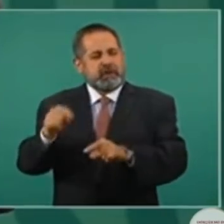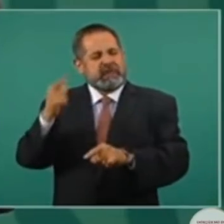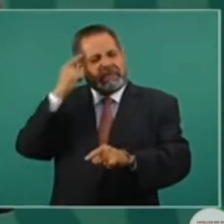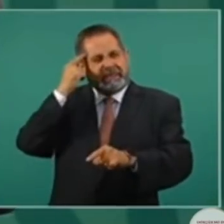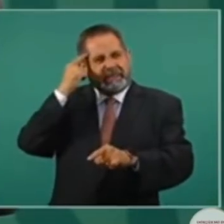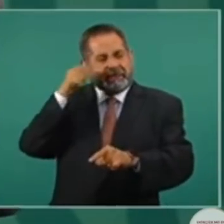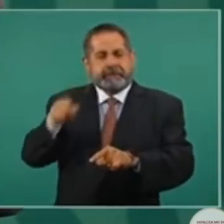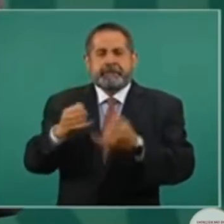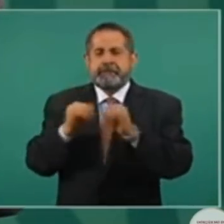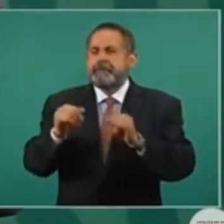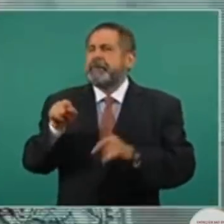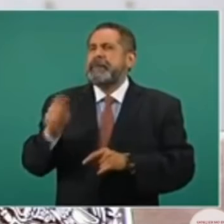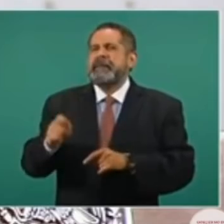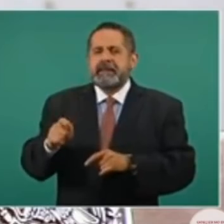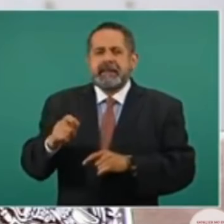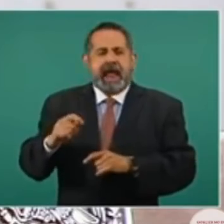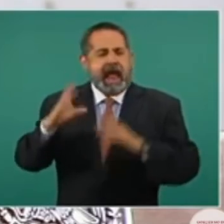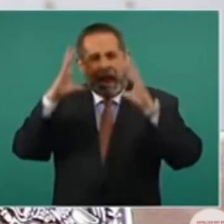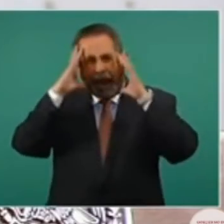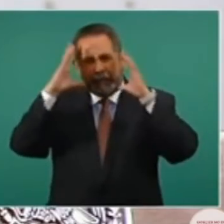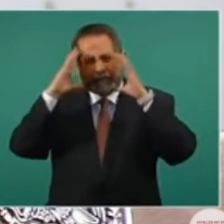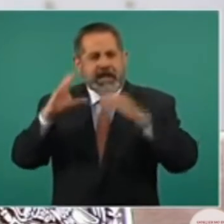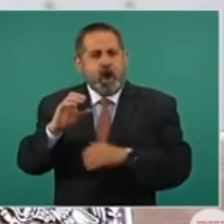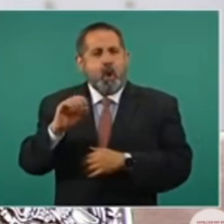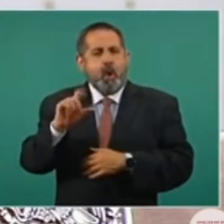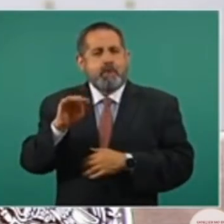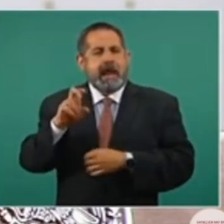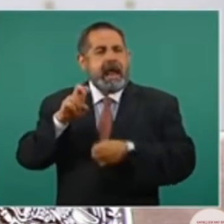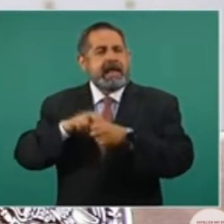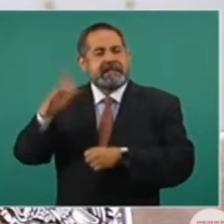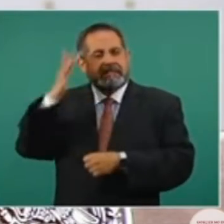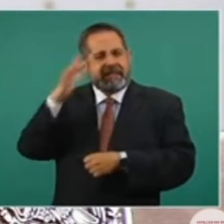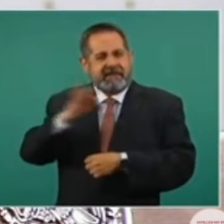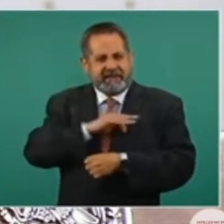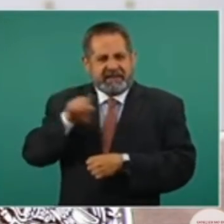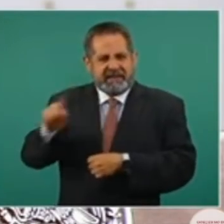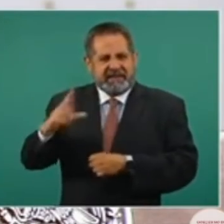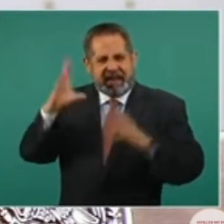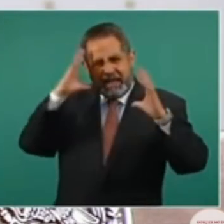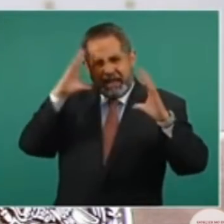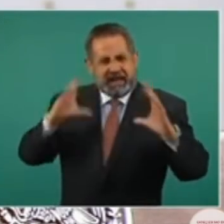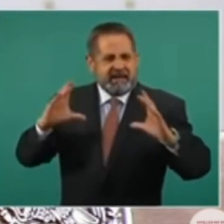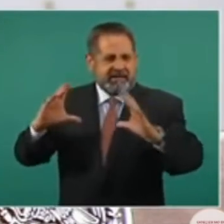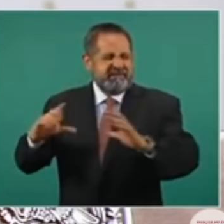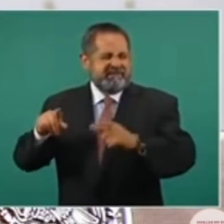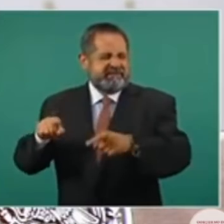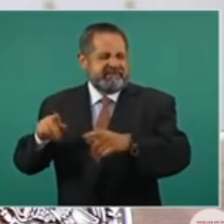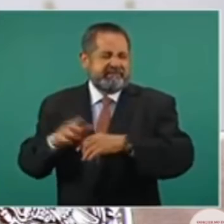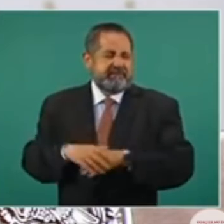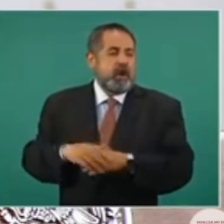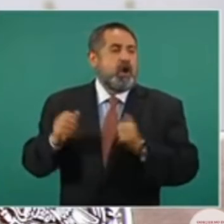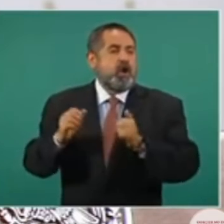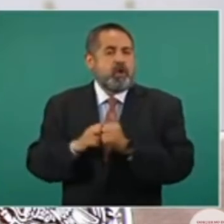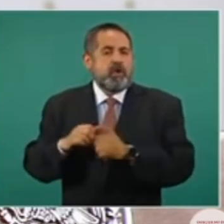una réplica de una cabeza olmeca en Santa Fe con el que era gobernador entonces, Miguel